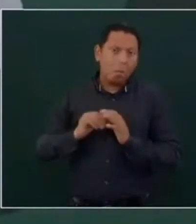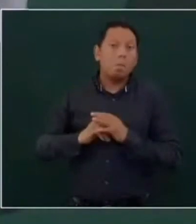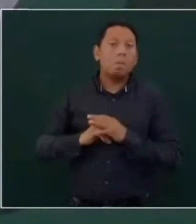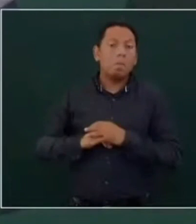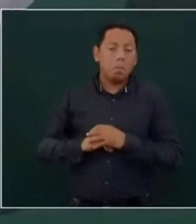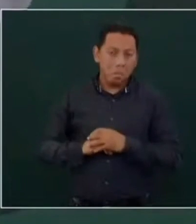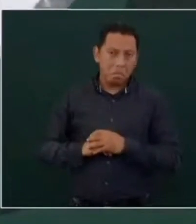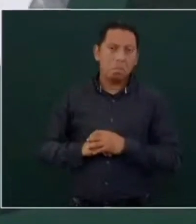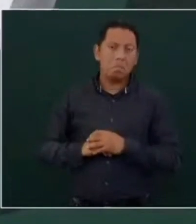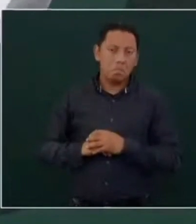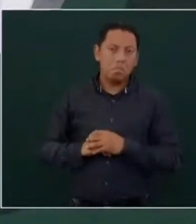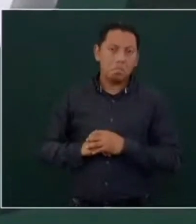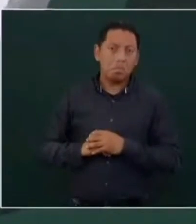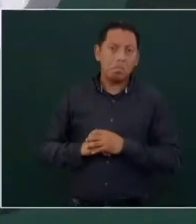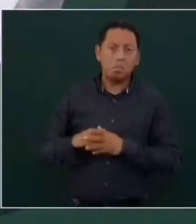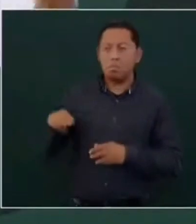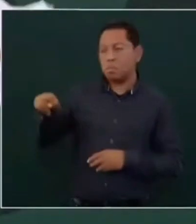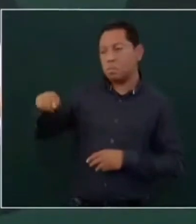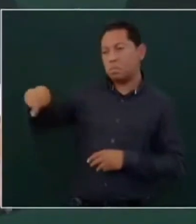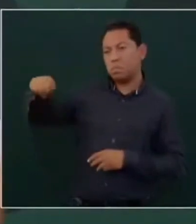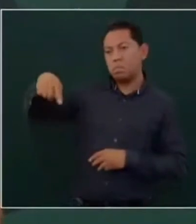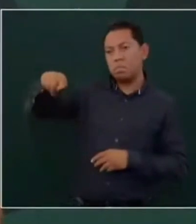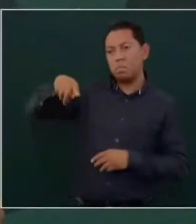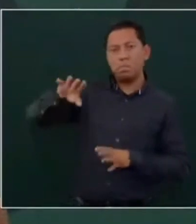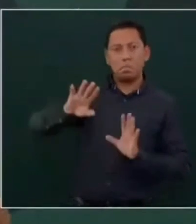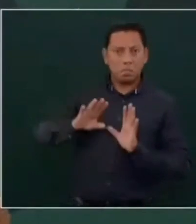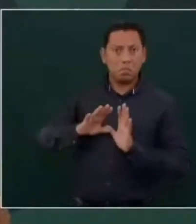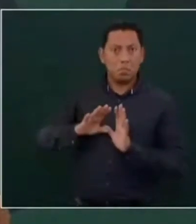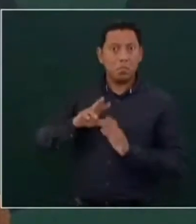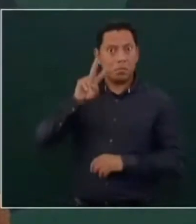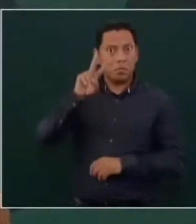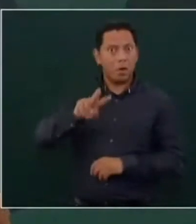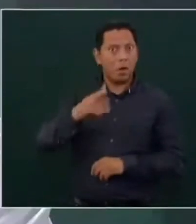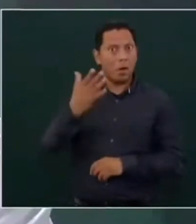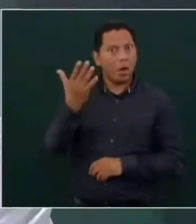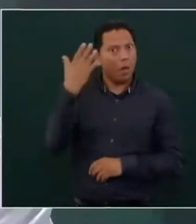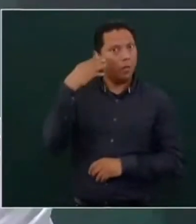llegaron a cuestionarme cuestionarme muy fuerte